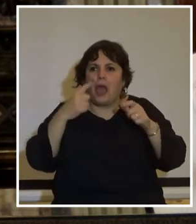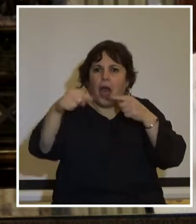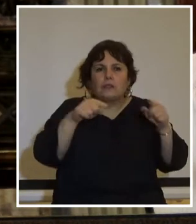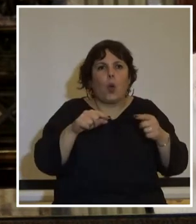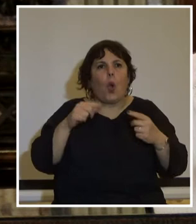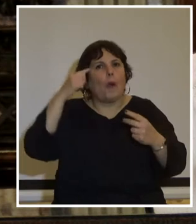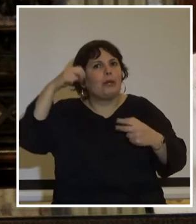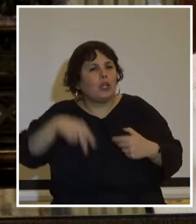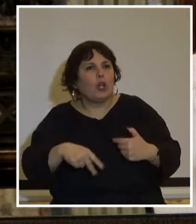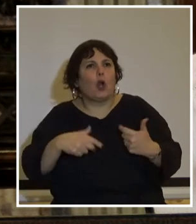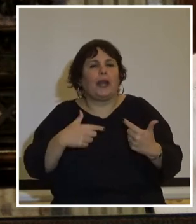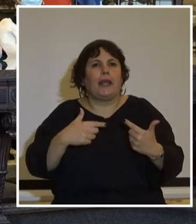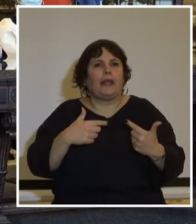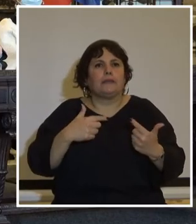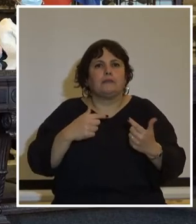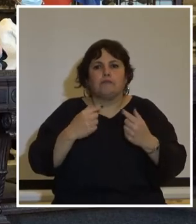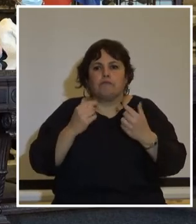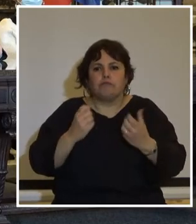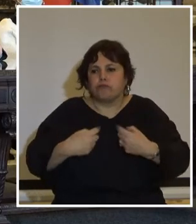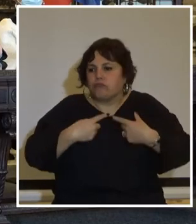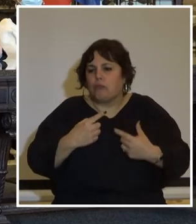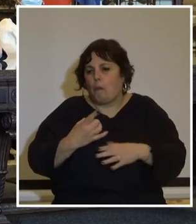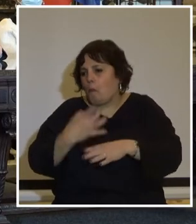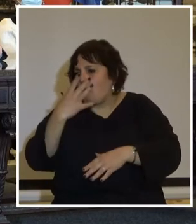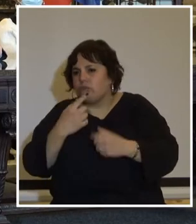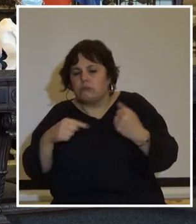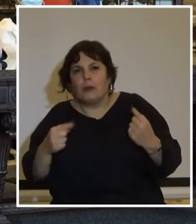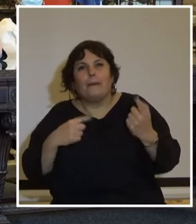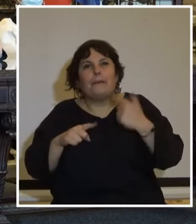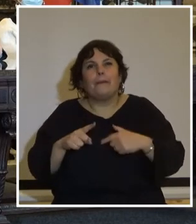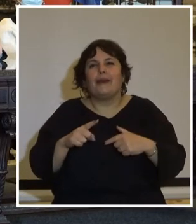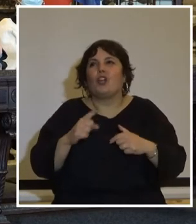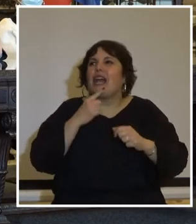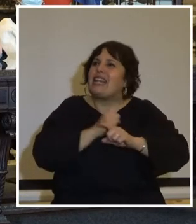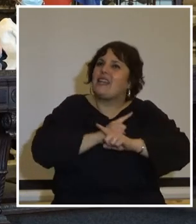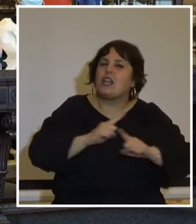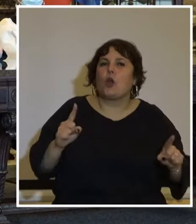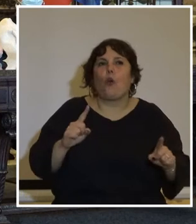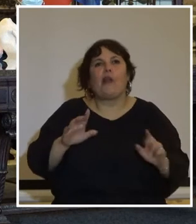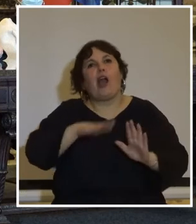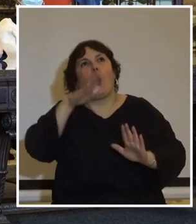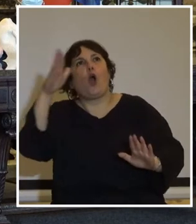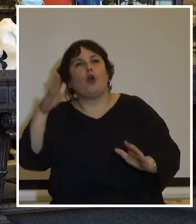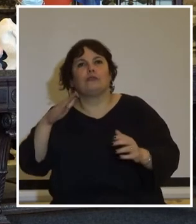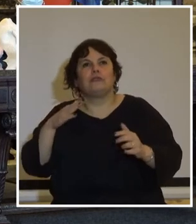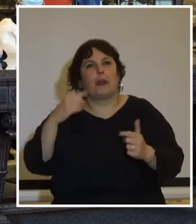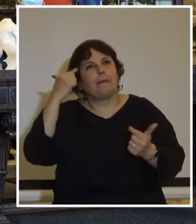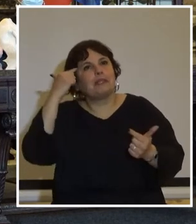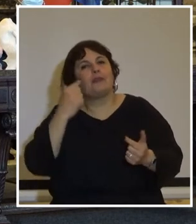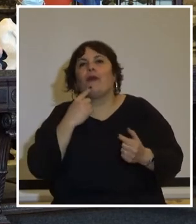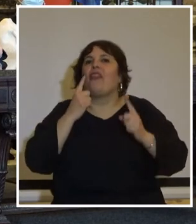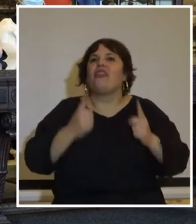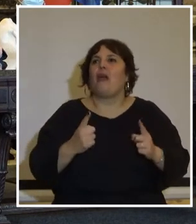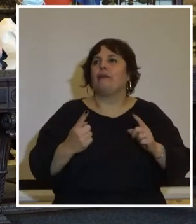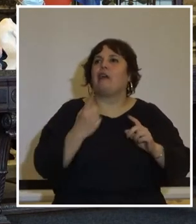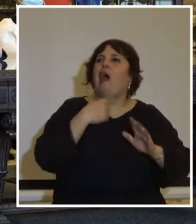visiones, a nivel de nuestras profesiones de fe. Sin embargo, ninguna otra convicción debe ser